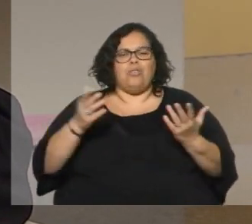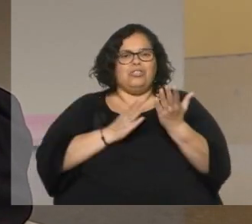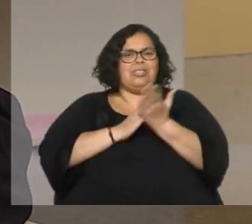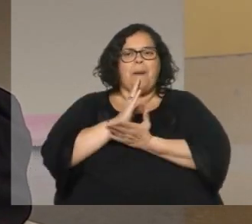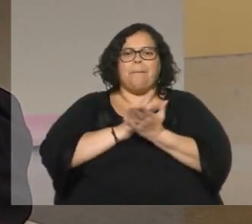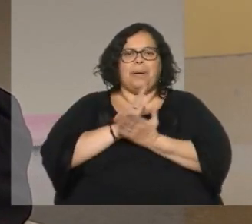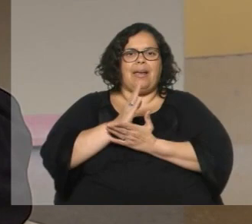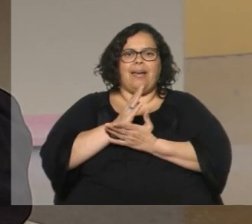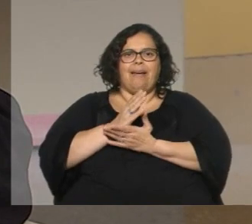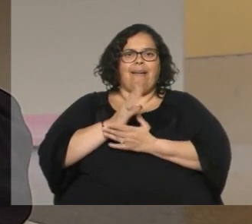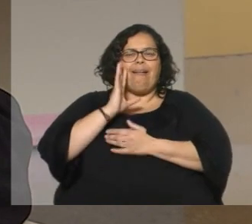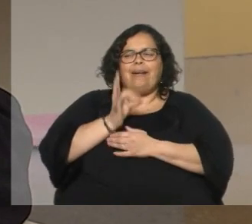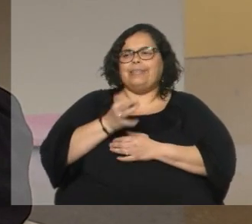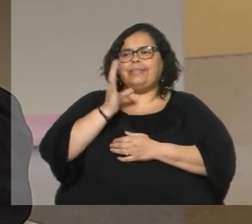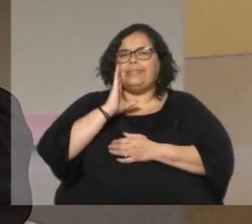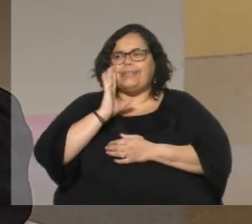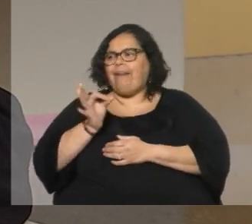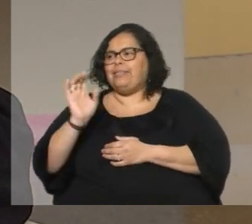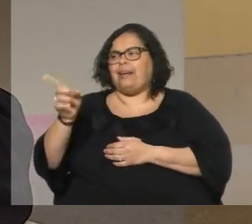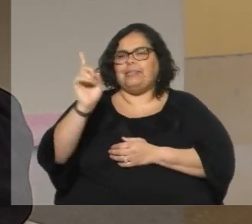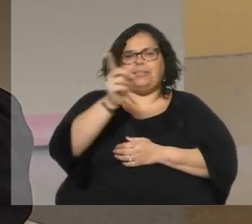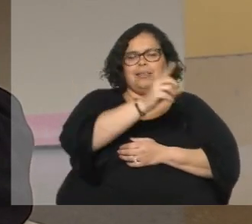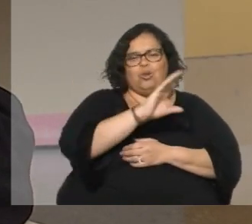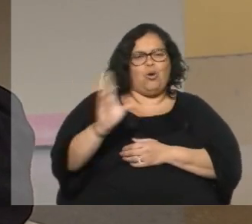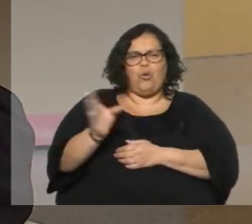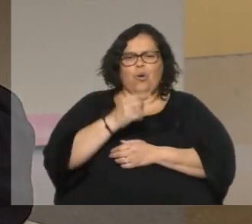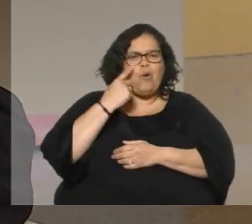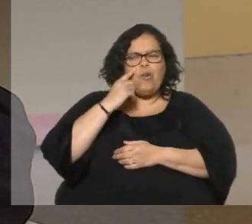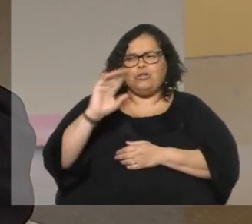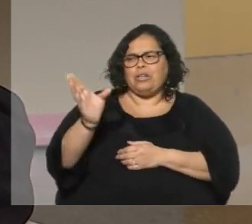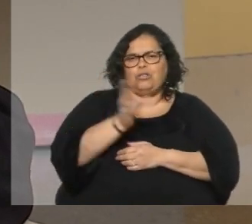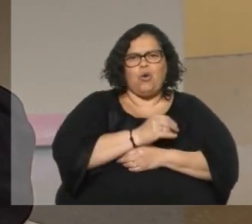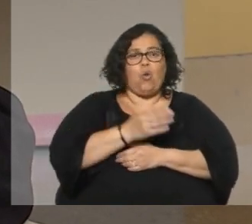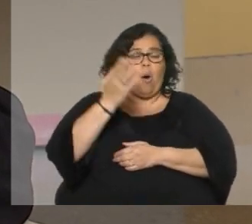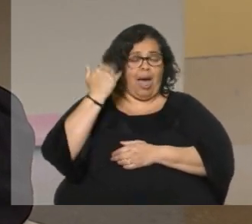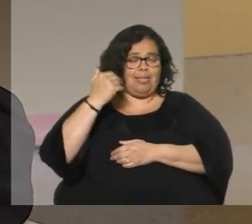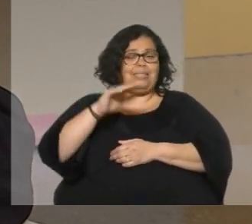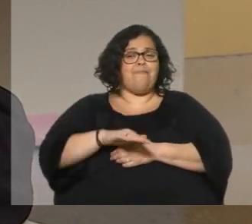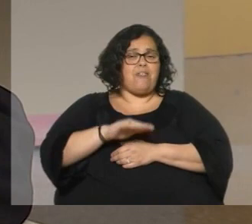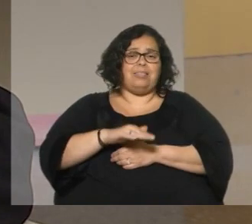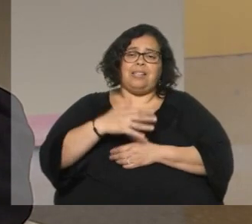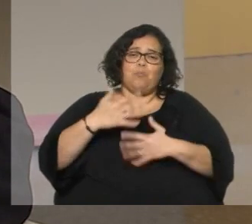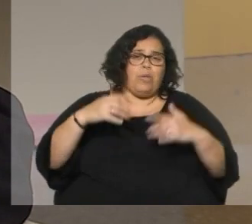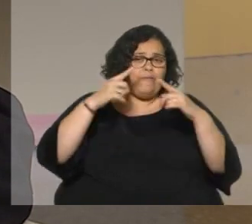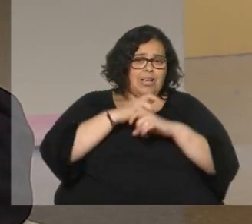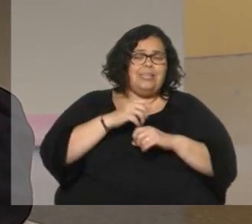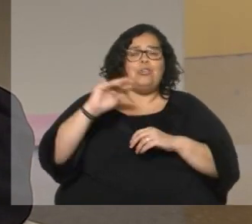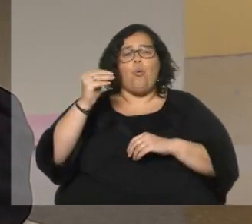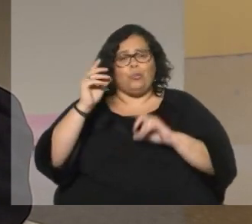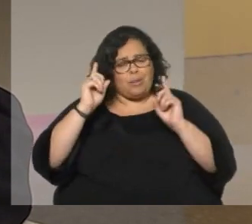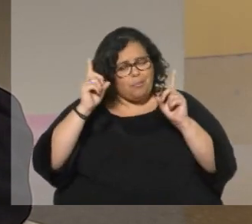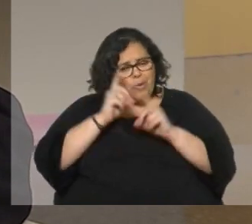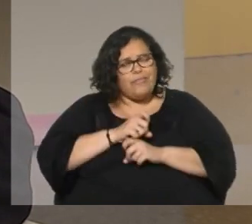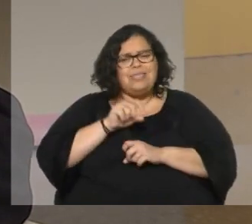se le escapaba una había vivido mil peripecias en su infancia que fue muy dura en su juventud que también fue muy dura